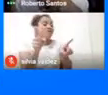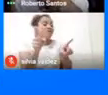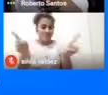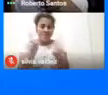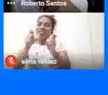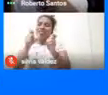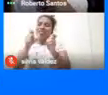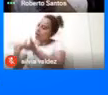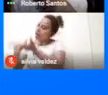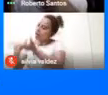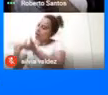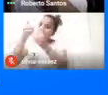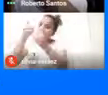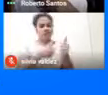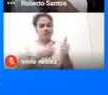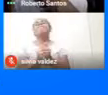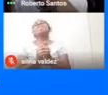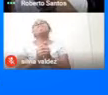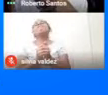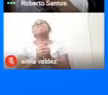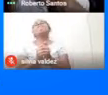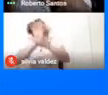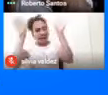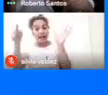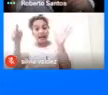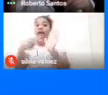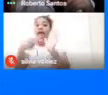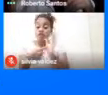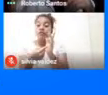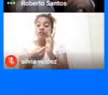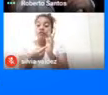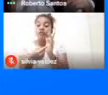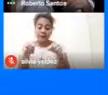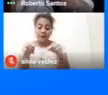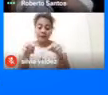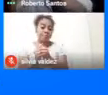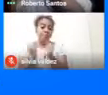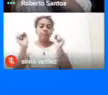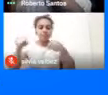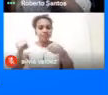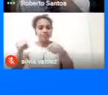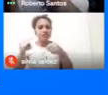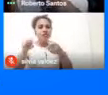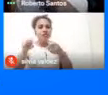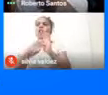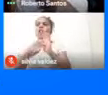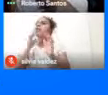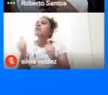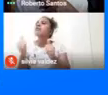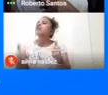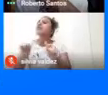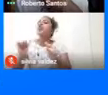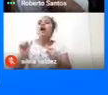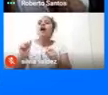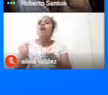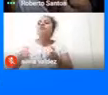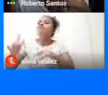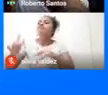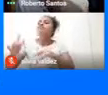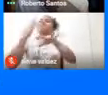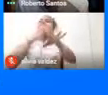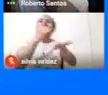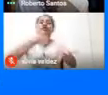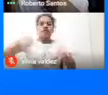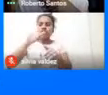Recuperarlas Claro Y esto también Pueden ser Precursores Nuestros estudiantes Porque nosotros Ya